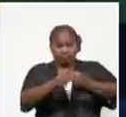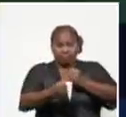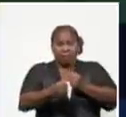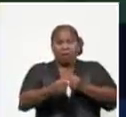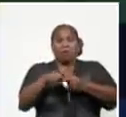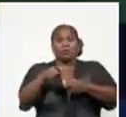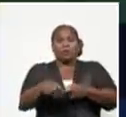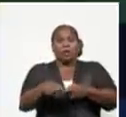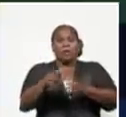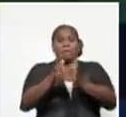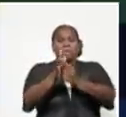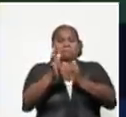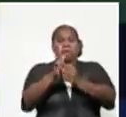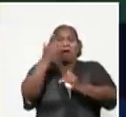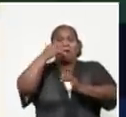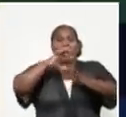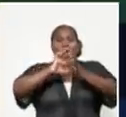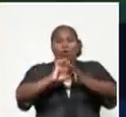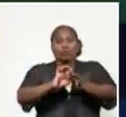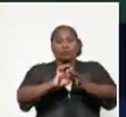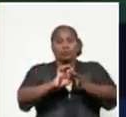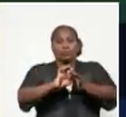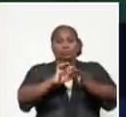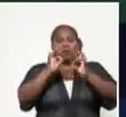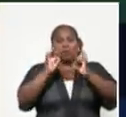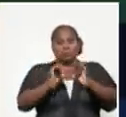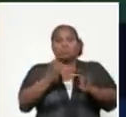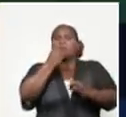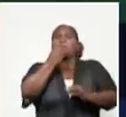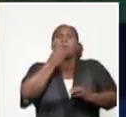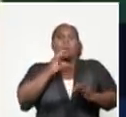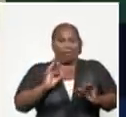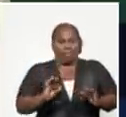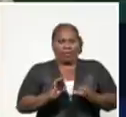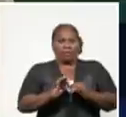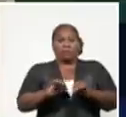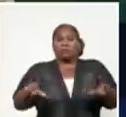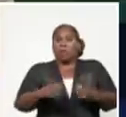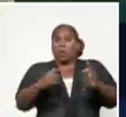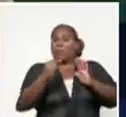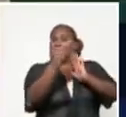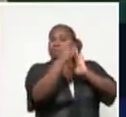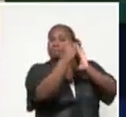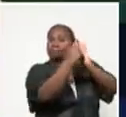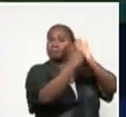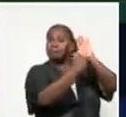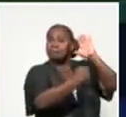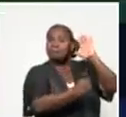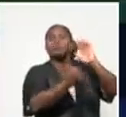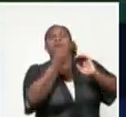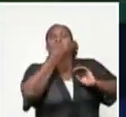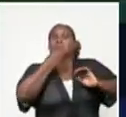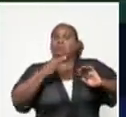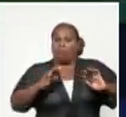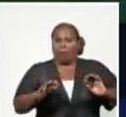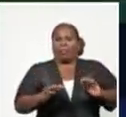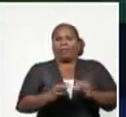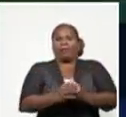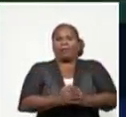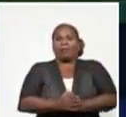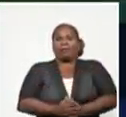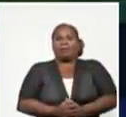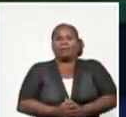agosto, lo cual les aseguro que es posible si se cumplen todas las medidas que se van a